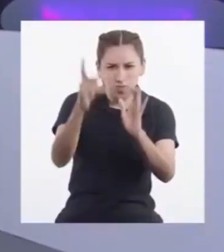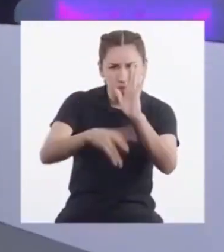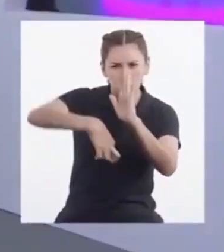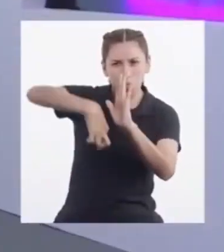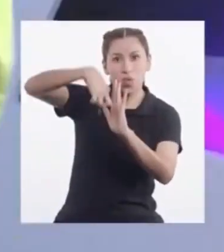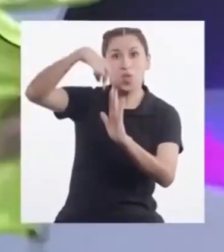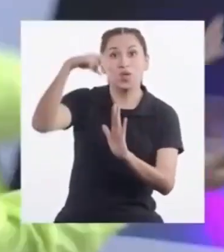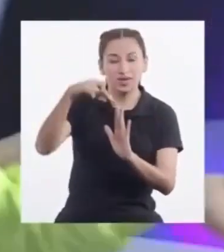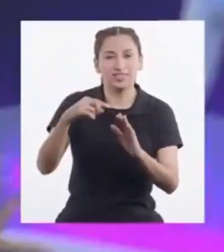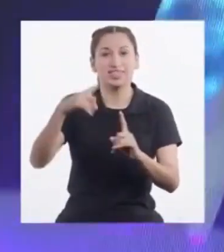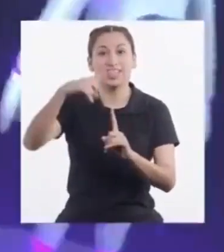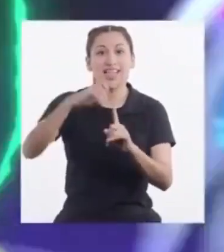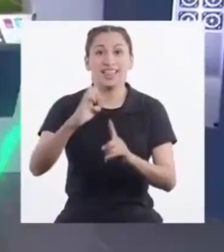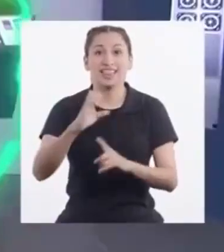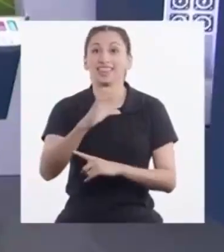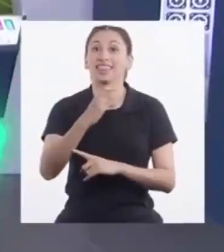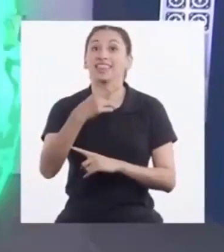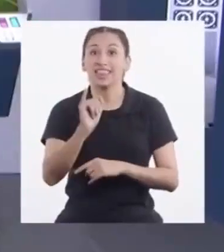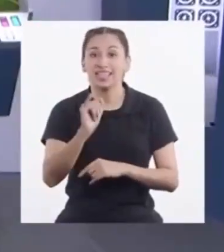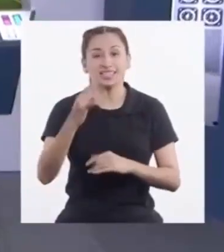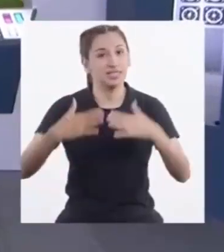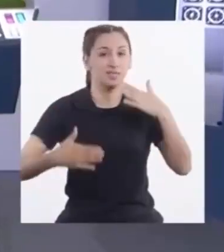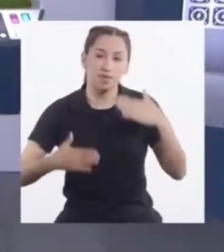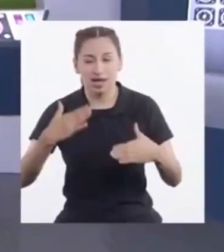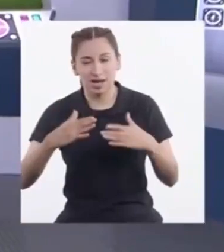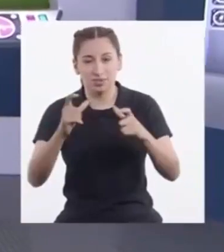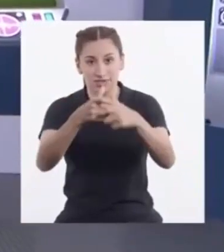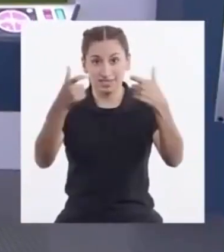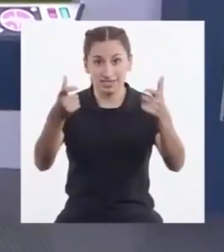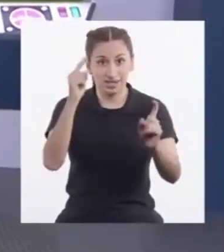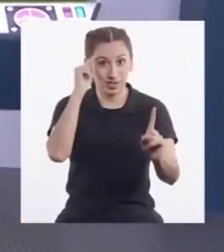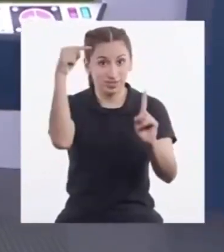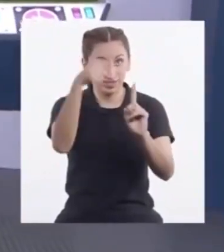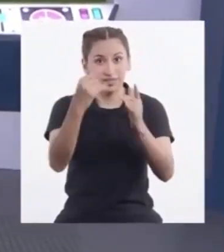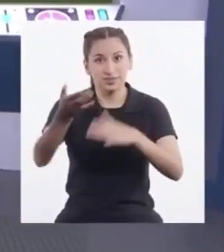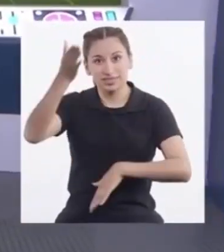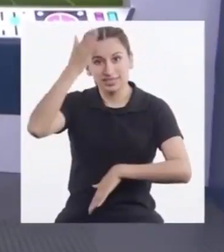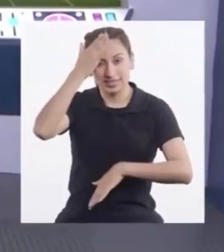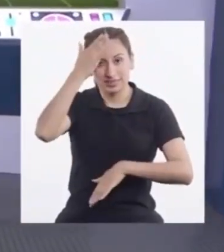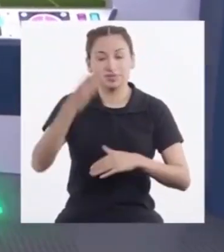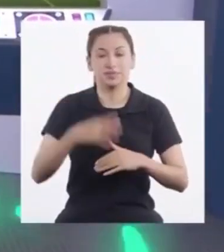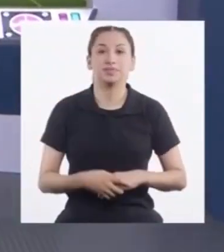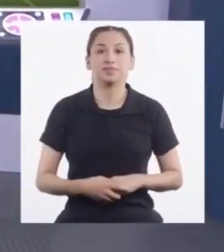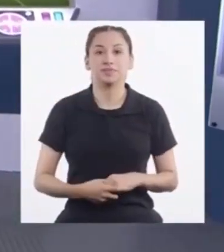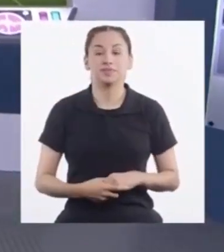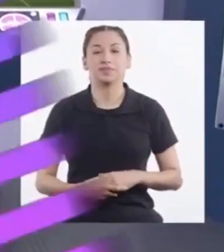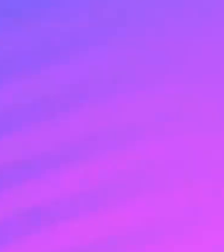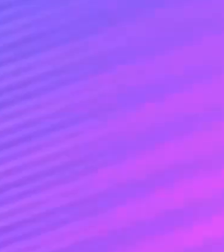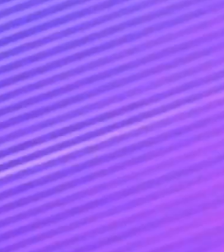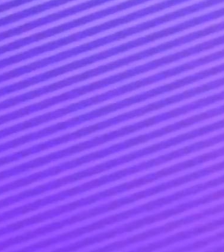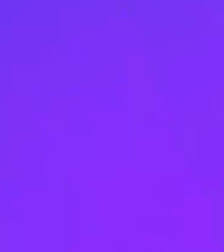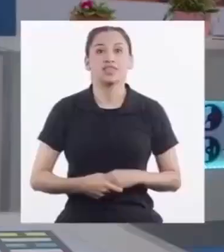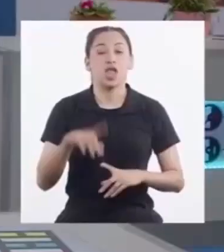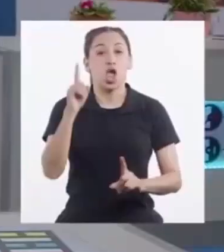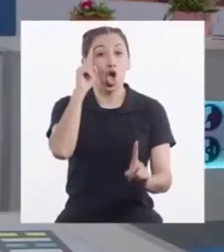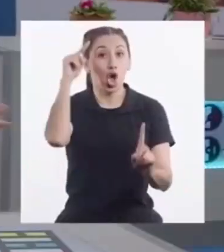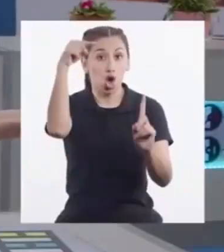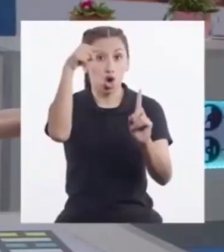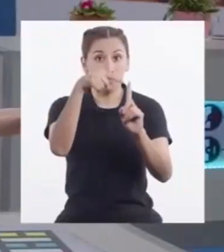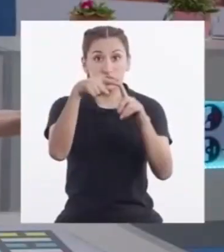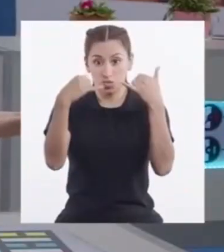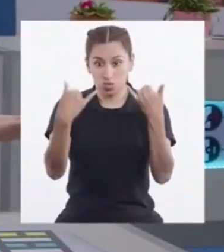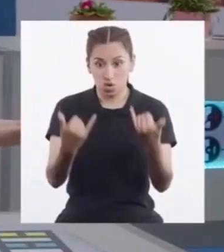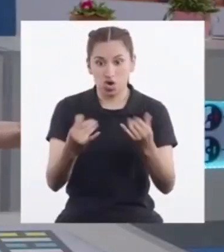ganaremos! Techi y Macabot Techi y Macabot El gran desafío Del saber El